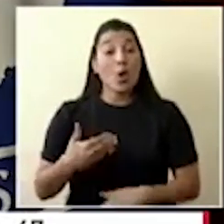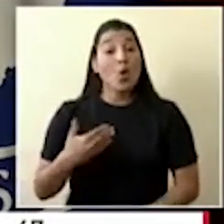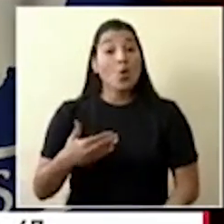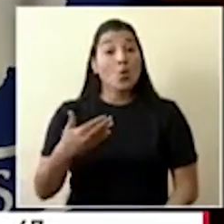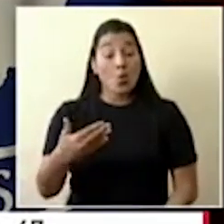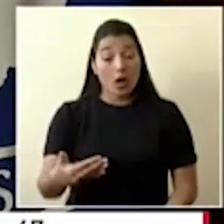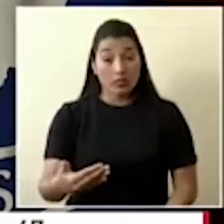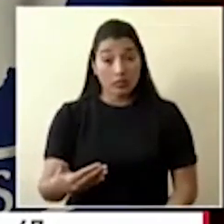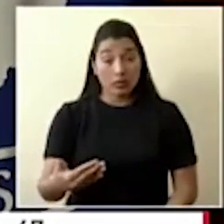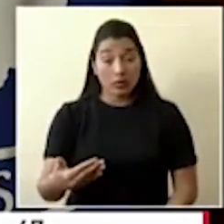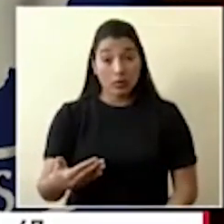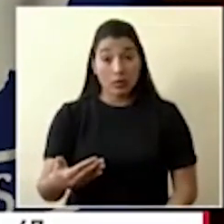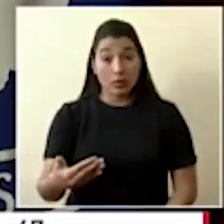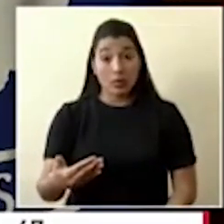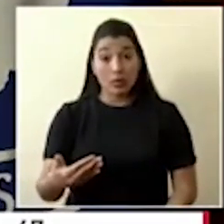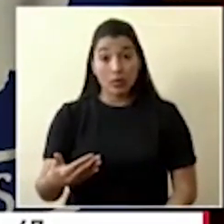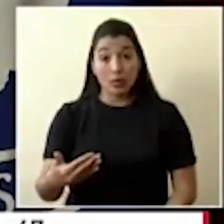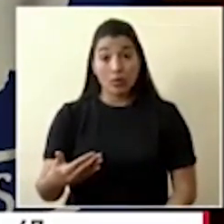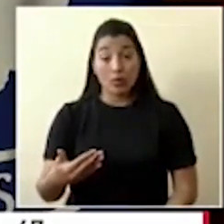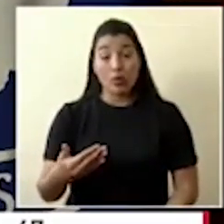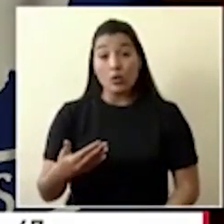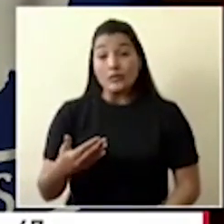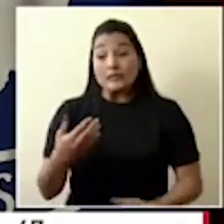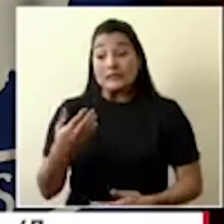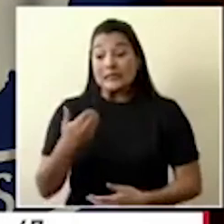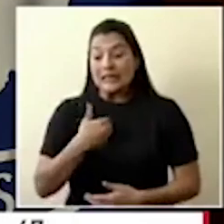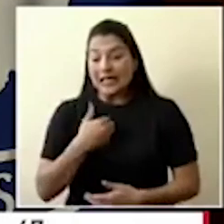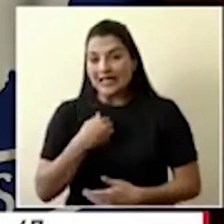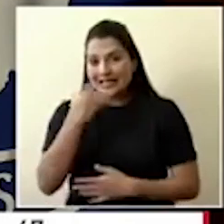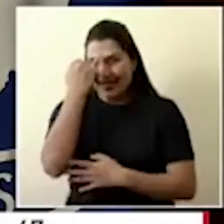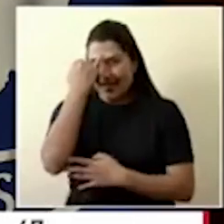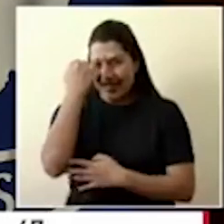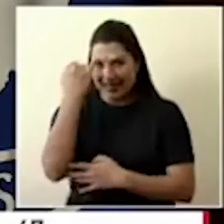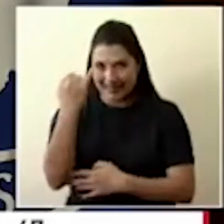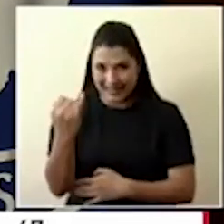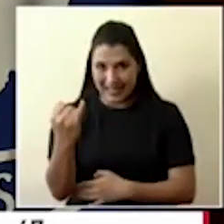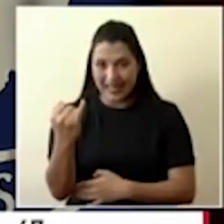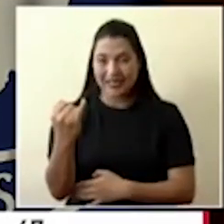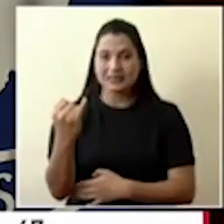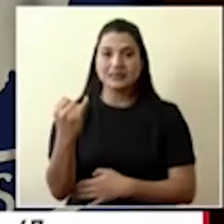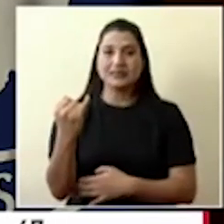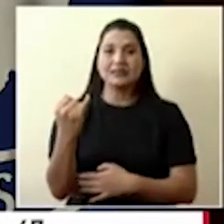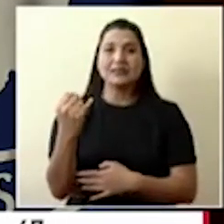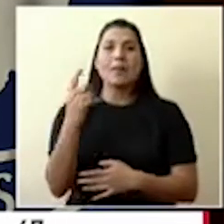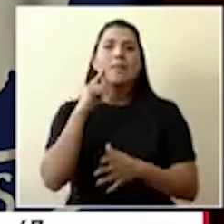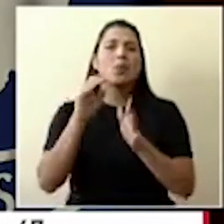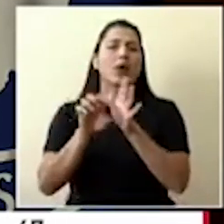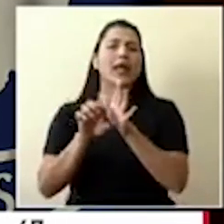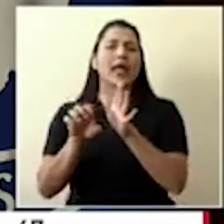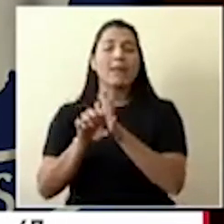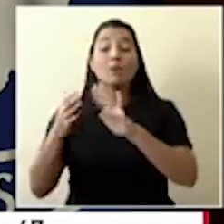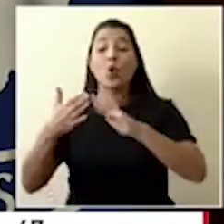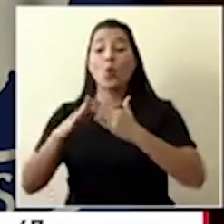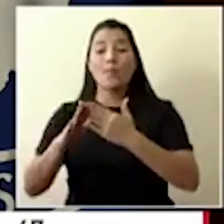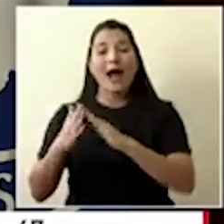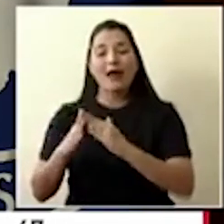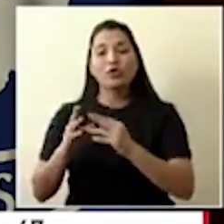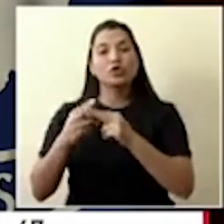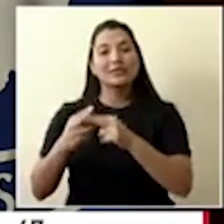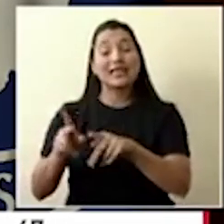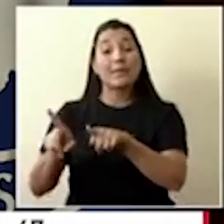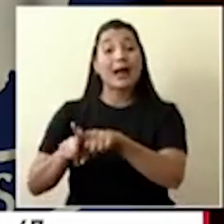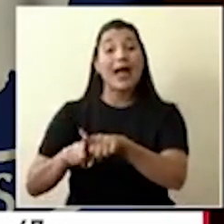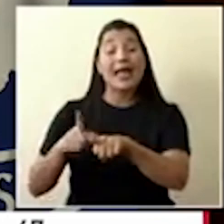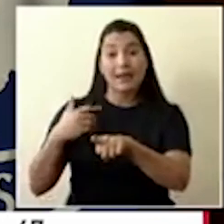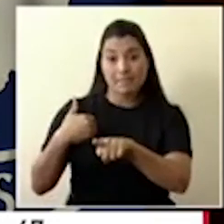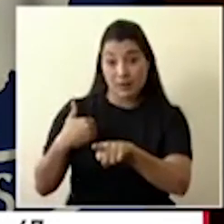Cuando la iniciativa implica organizarse y seleccionar un barrio, como el caso de barrios hermanos, y llevar la asistencia directa a esas